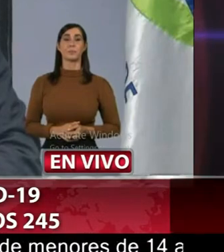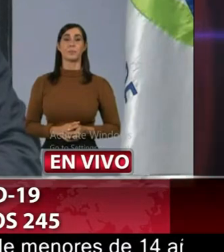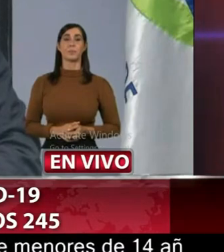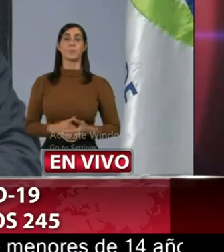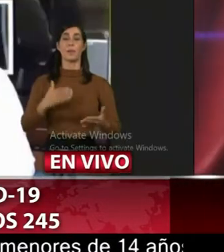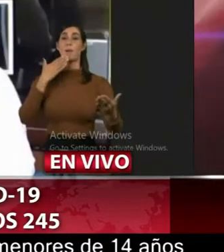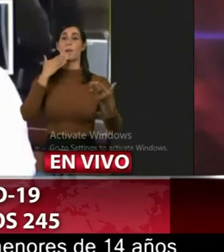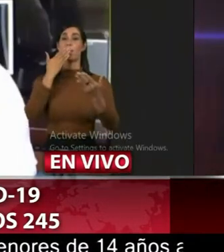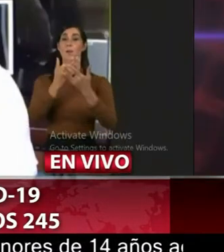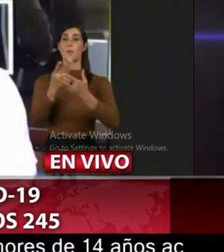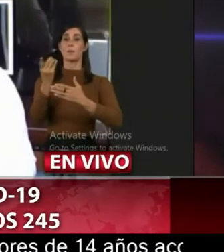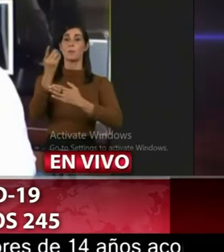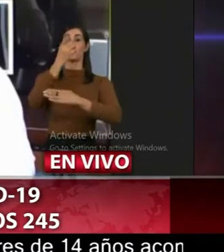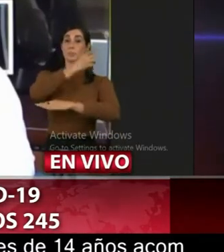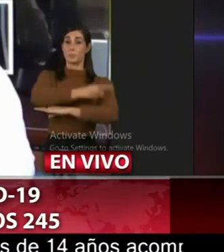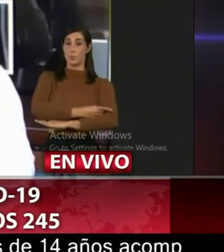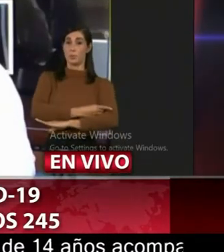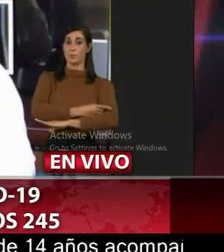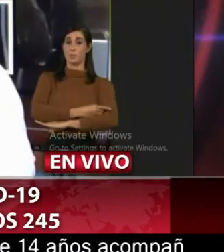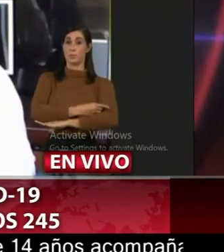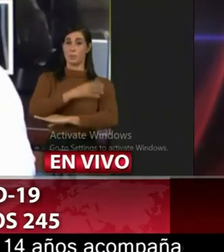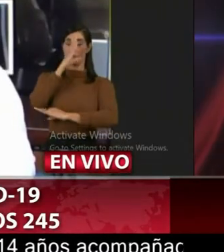buenos días señor ministro